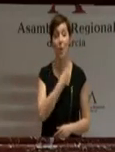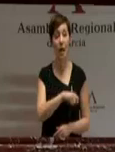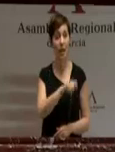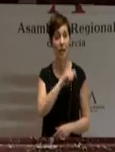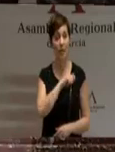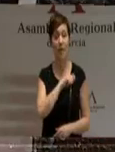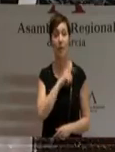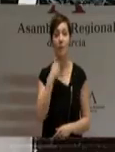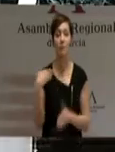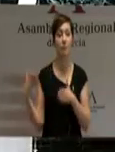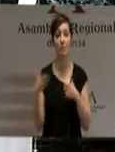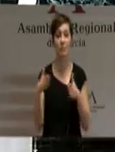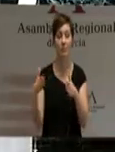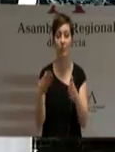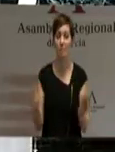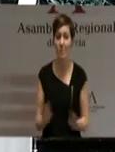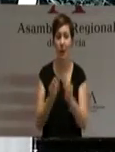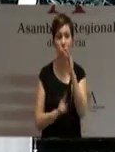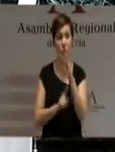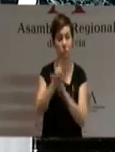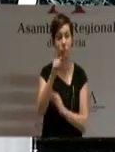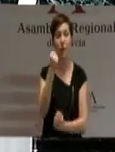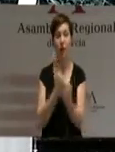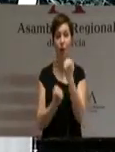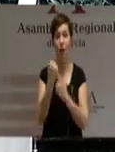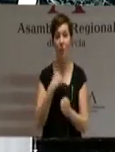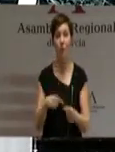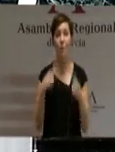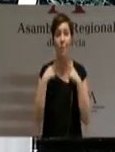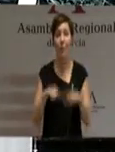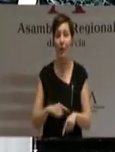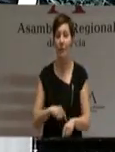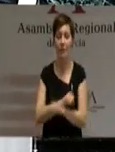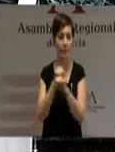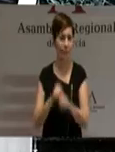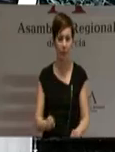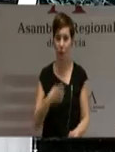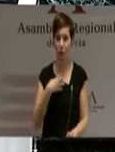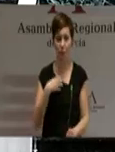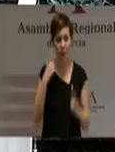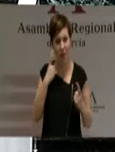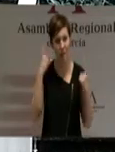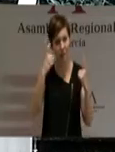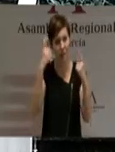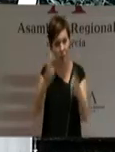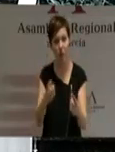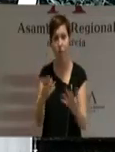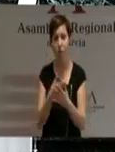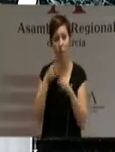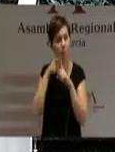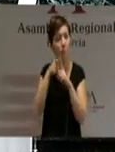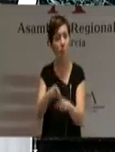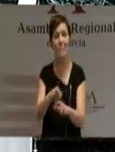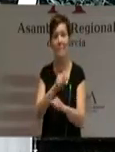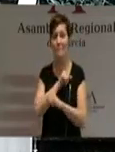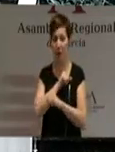económico, no podemos perder un solo minuto, por lo que dedicaremos todo nuestro esfuerzo a la lucha contra el paro. Si por mí